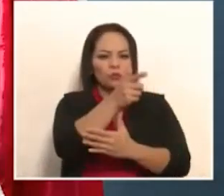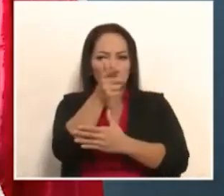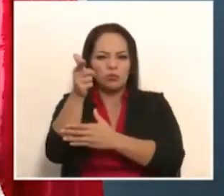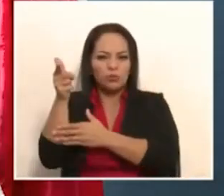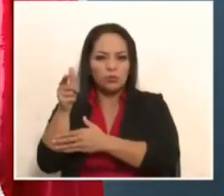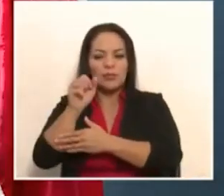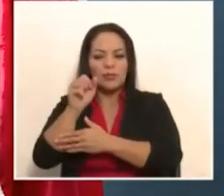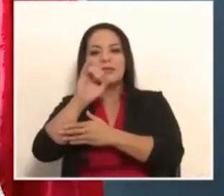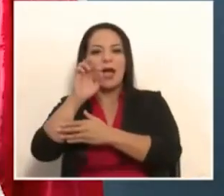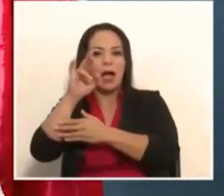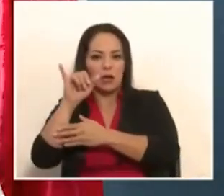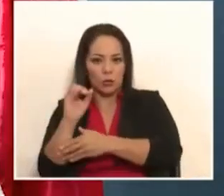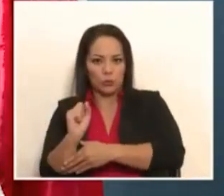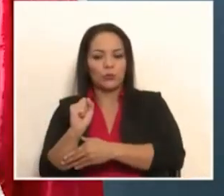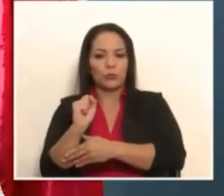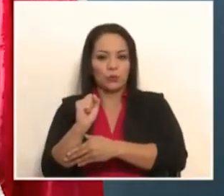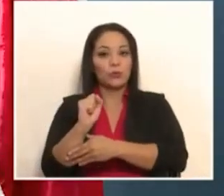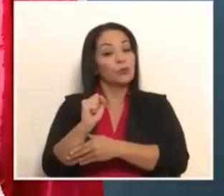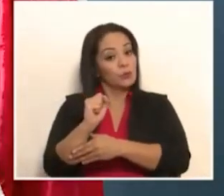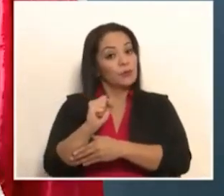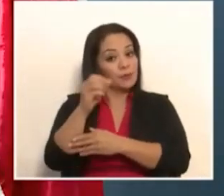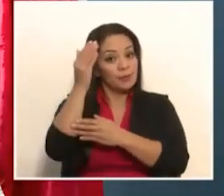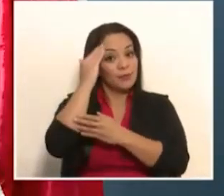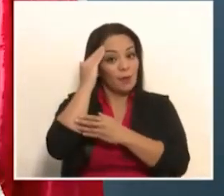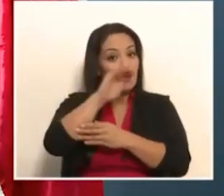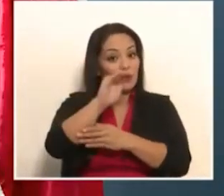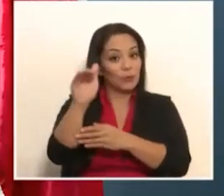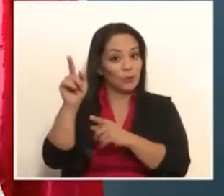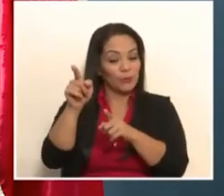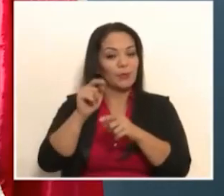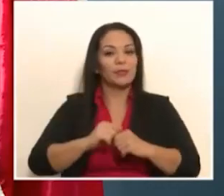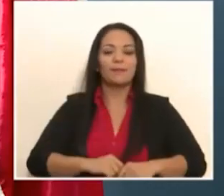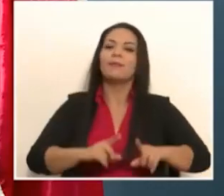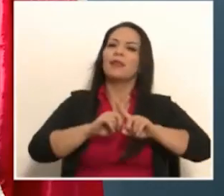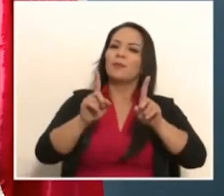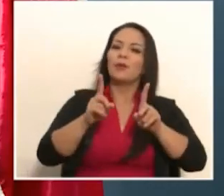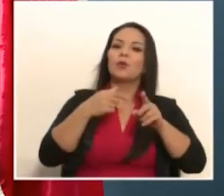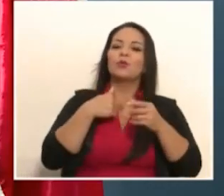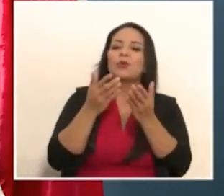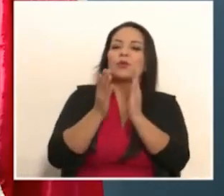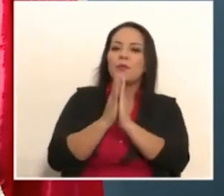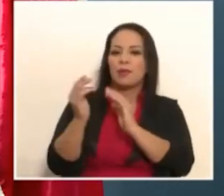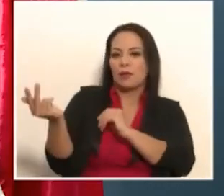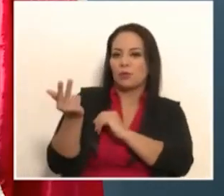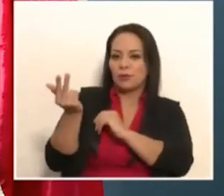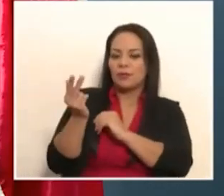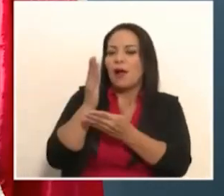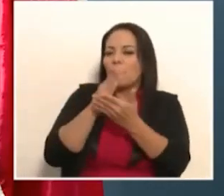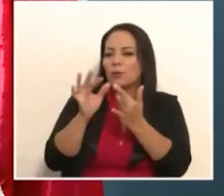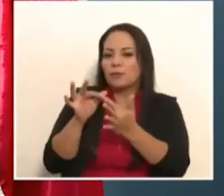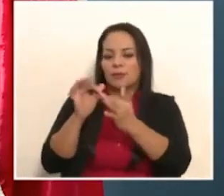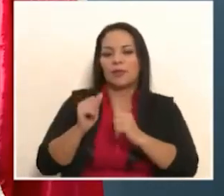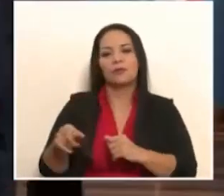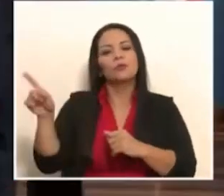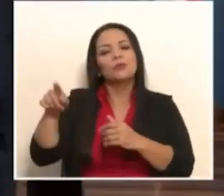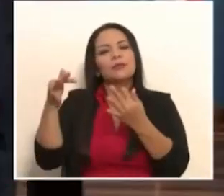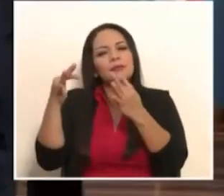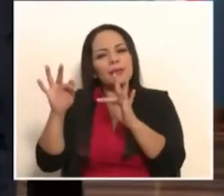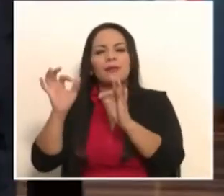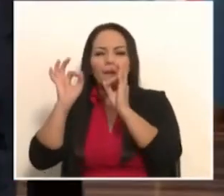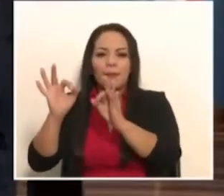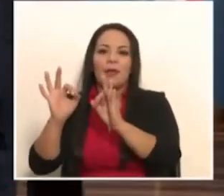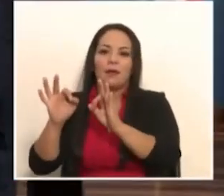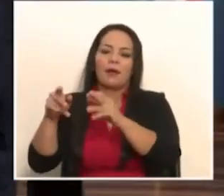Y dénse por advertidos. Pero yo sí les quiero hacer un pedido muy especial. Traten bien a la tropa.